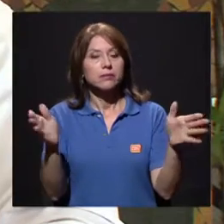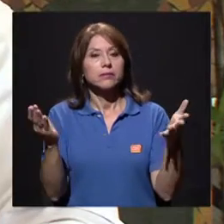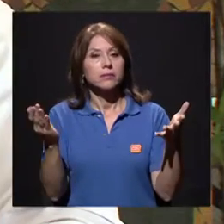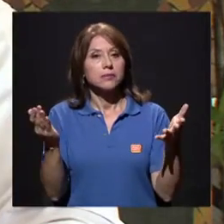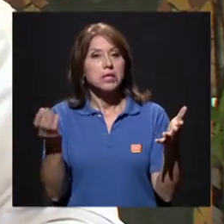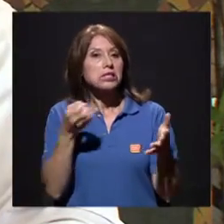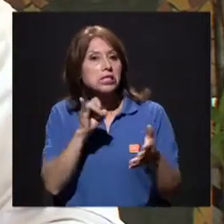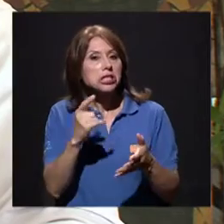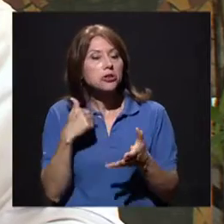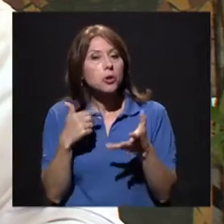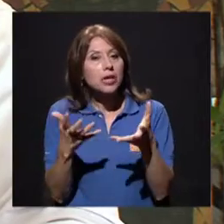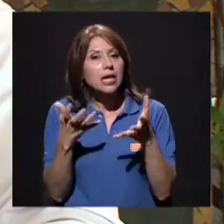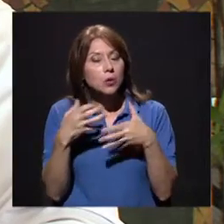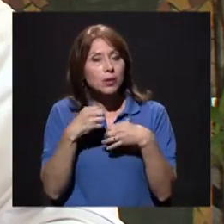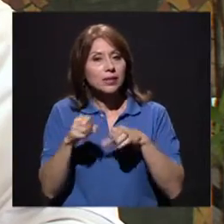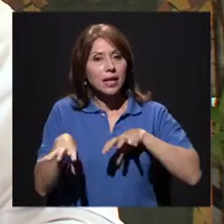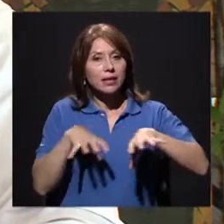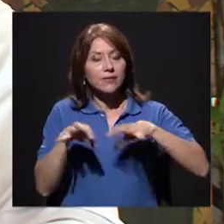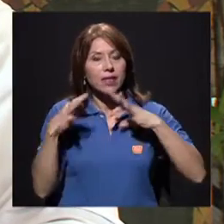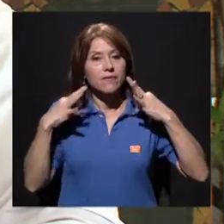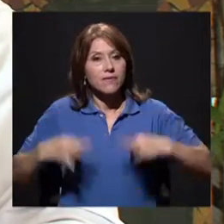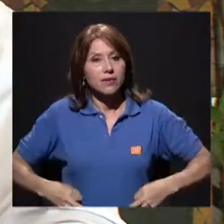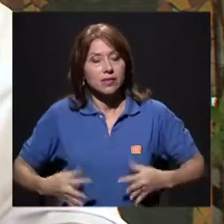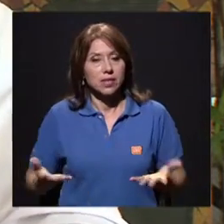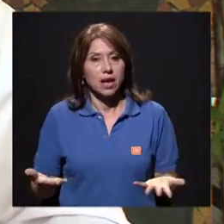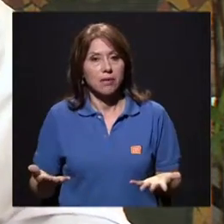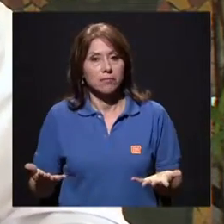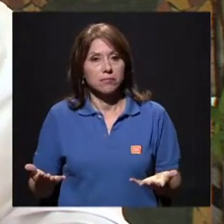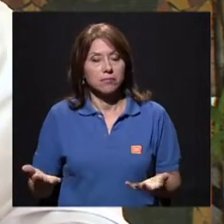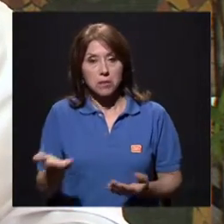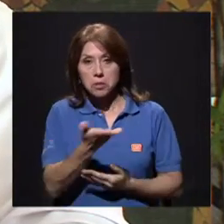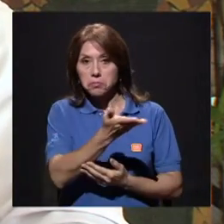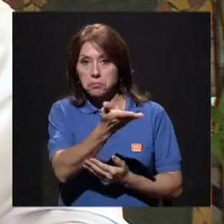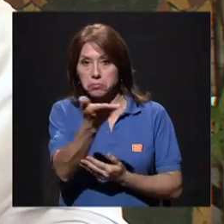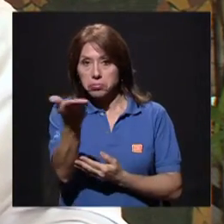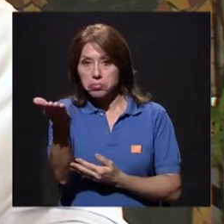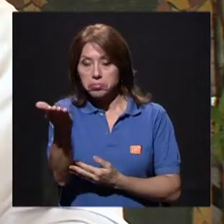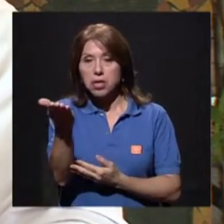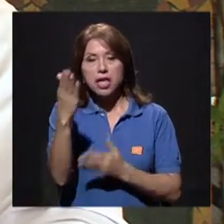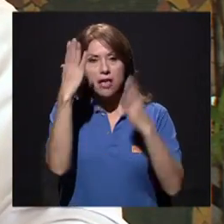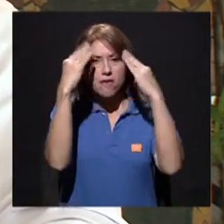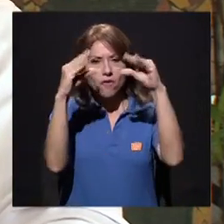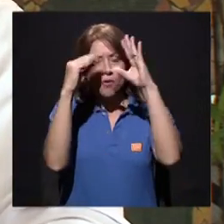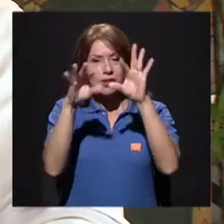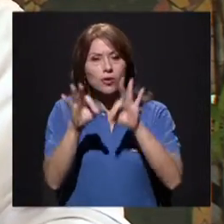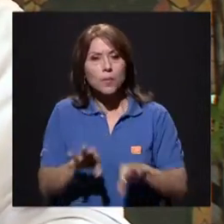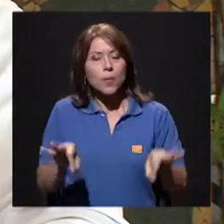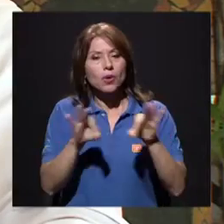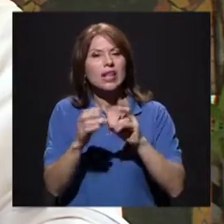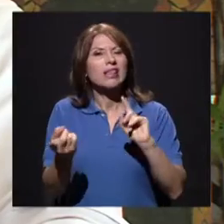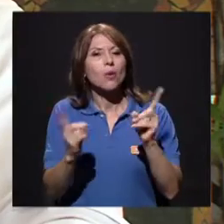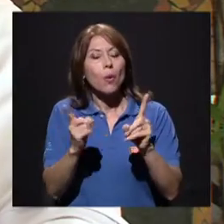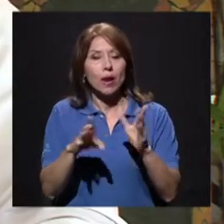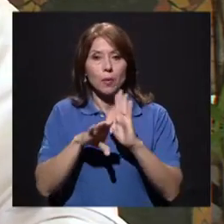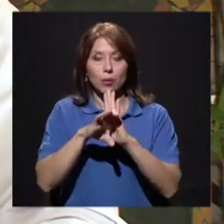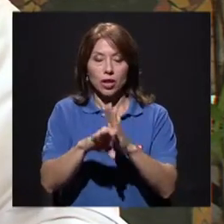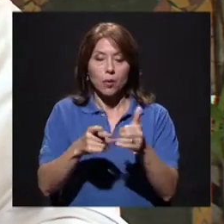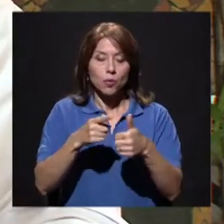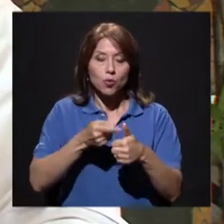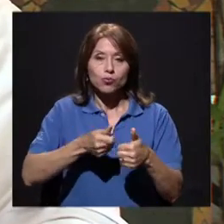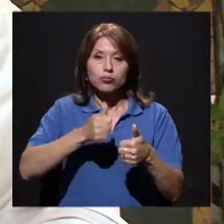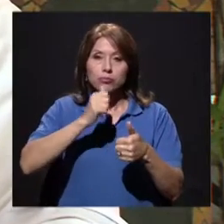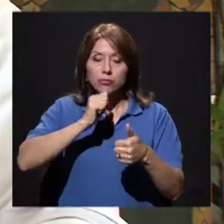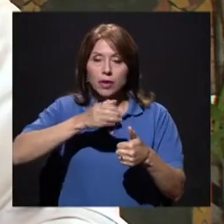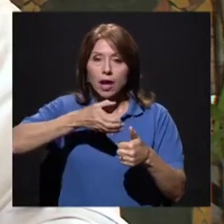consideración para ser activa física, que sería importante que nuestros televidentes deban de conocer en aspectos de hidratación,